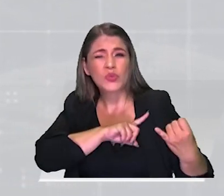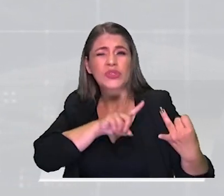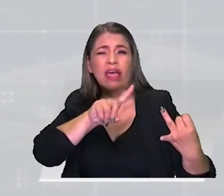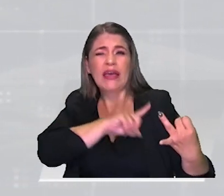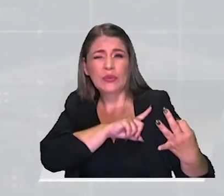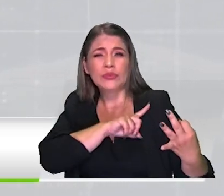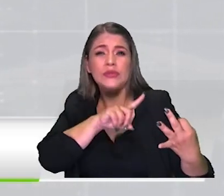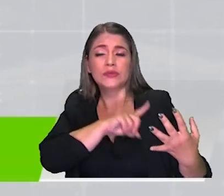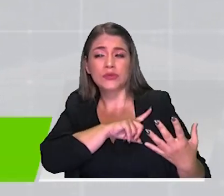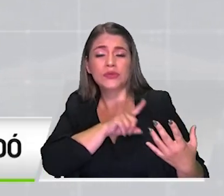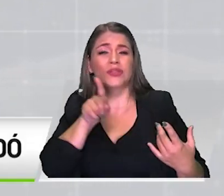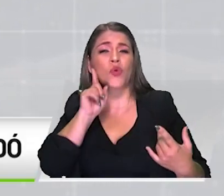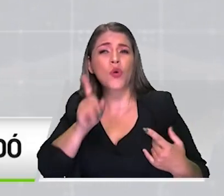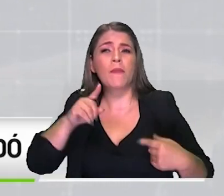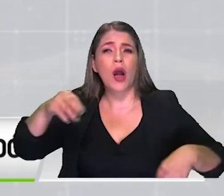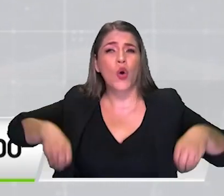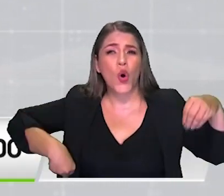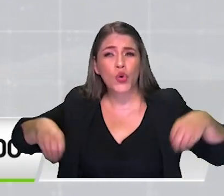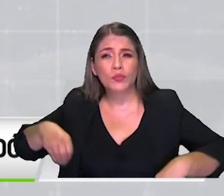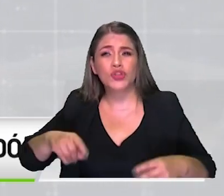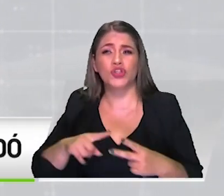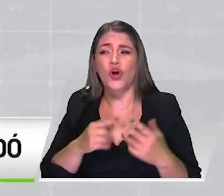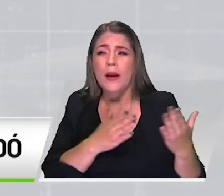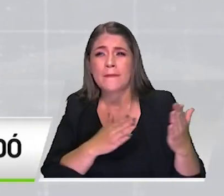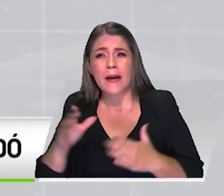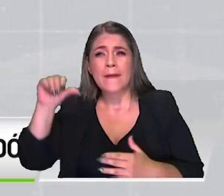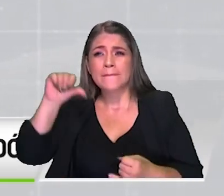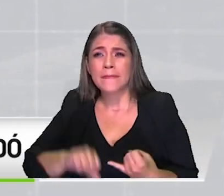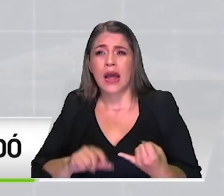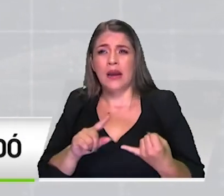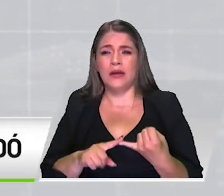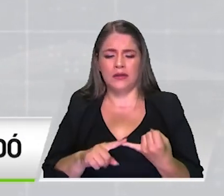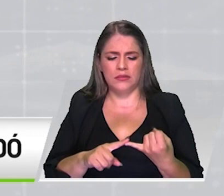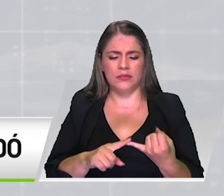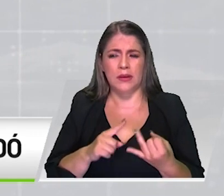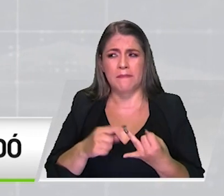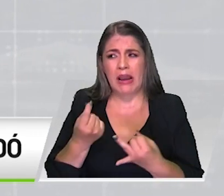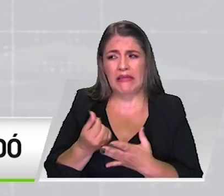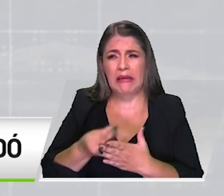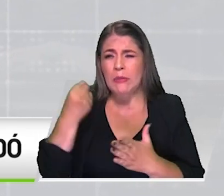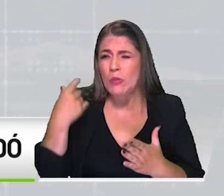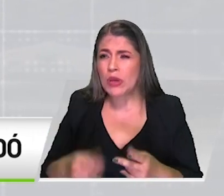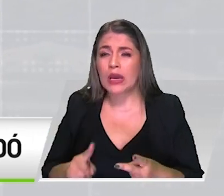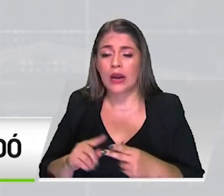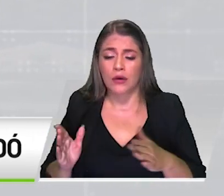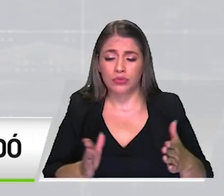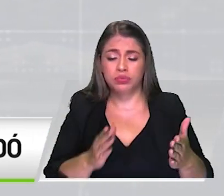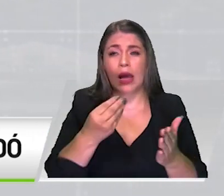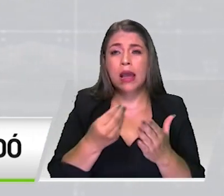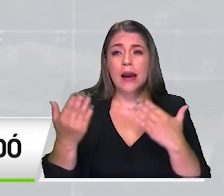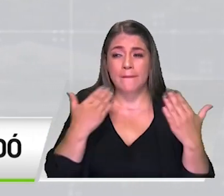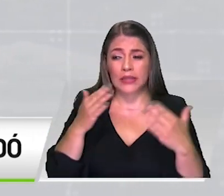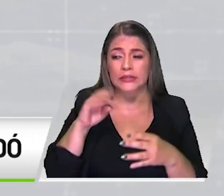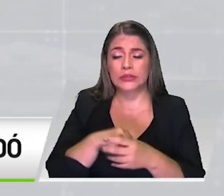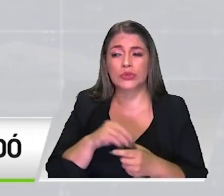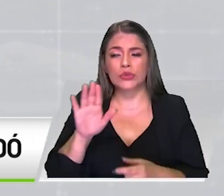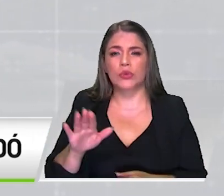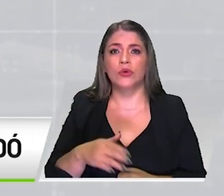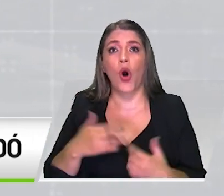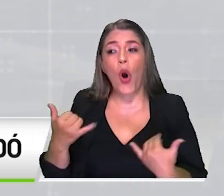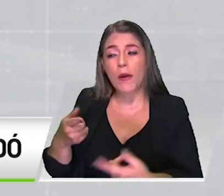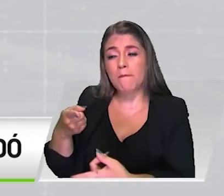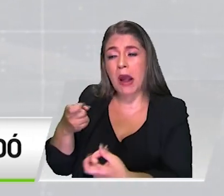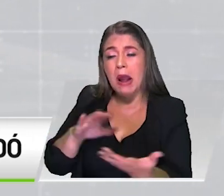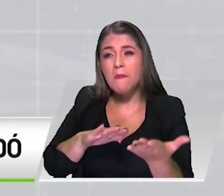ese hecho de corrupción, ese hecho de mala planeación, ese hecho de sobrecostos en una vía campesina pues haya sido asesinado es realmente